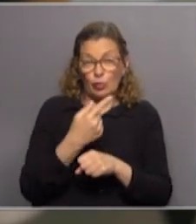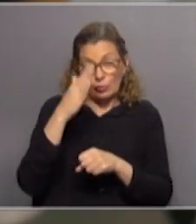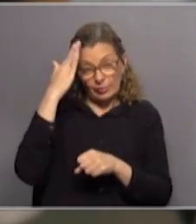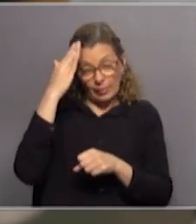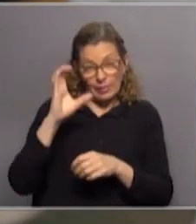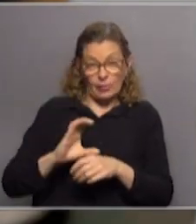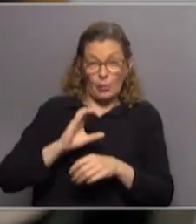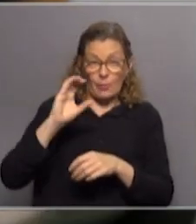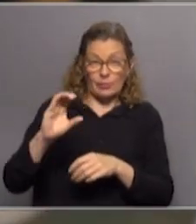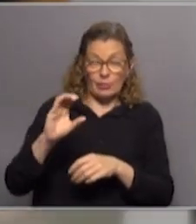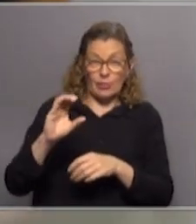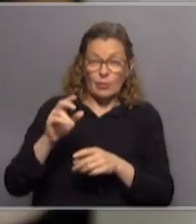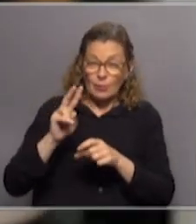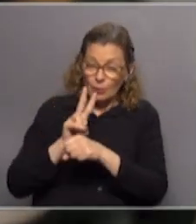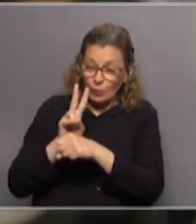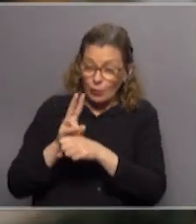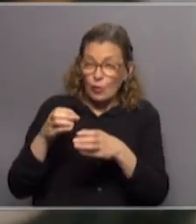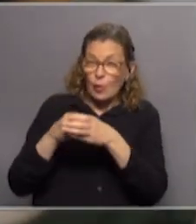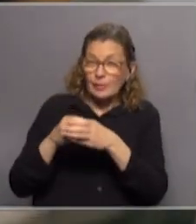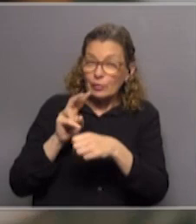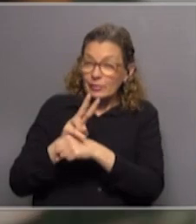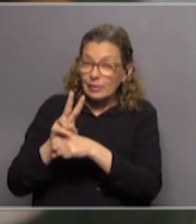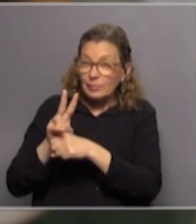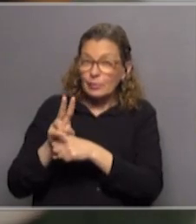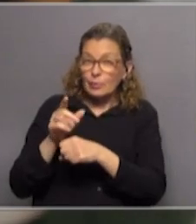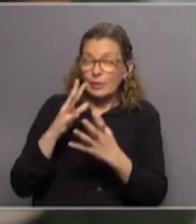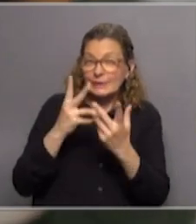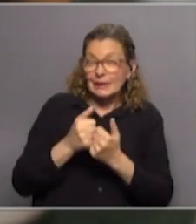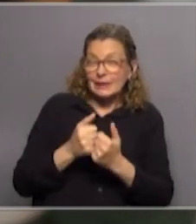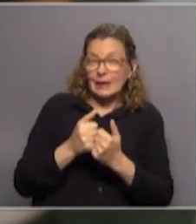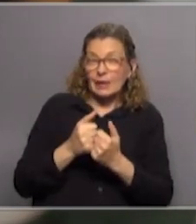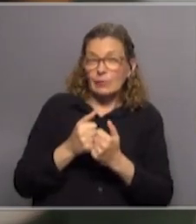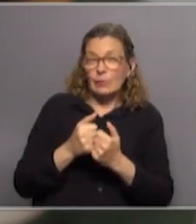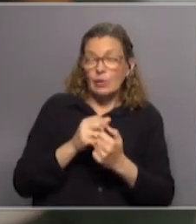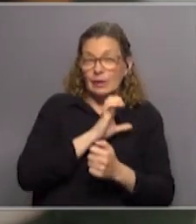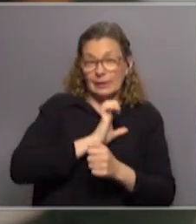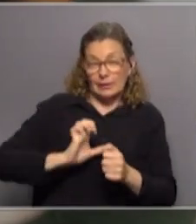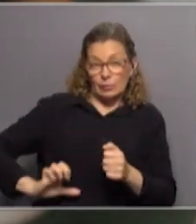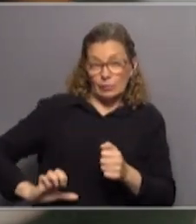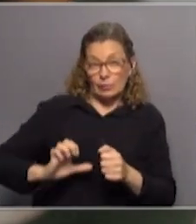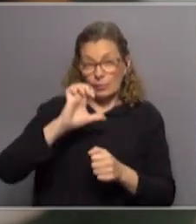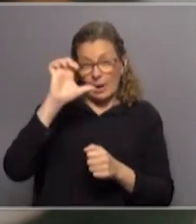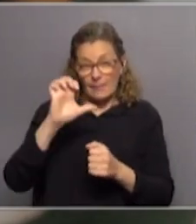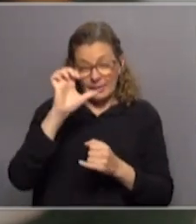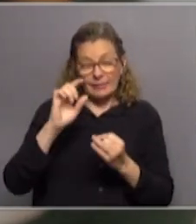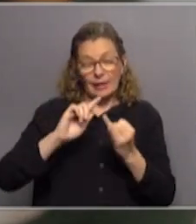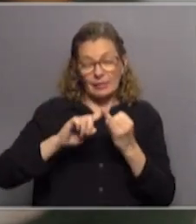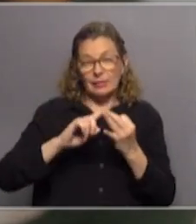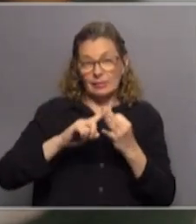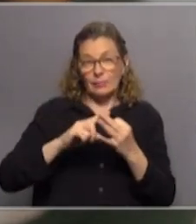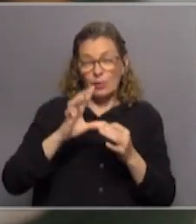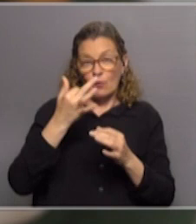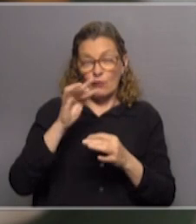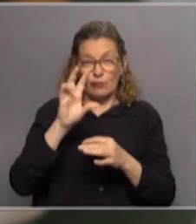el fideicomiso tiene una comisión de seguimiento, esa comisión, la cual estaba integrada por miembros del Poder Ejecutivo, la empresa y los gremios,